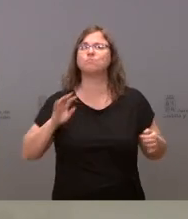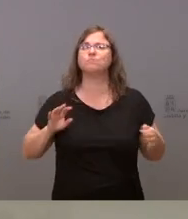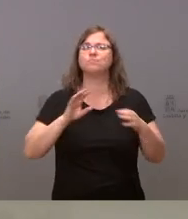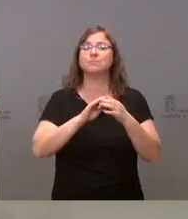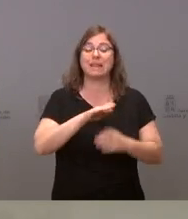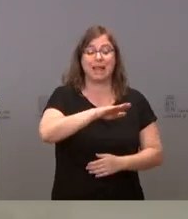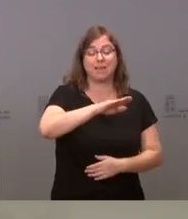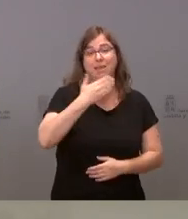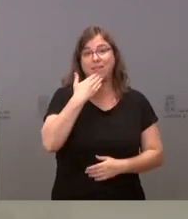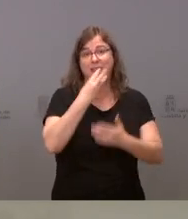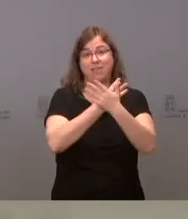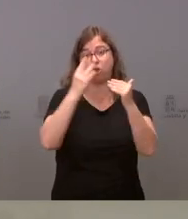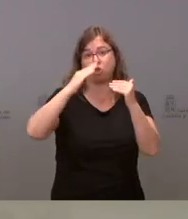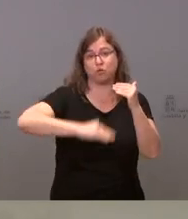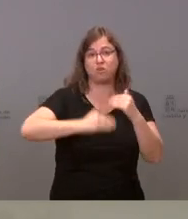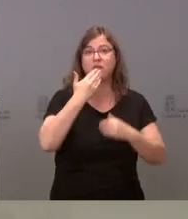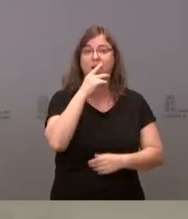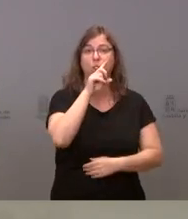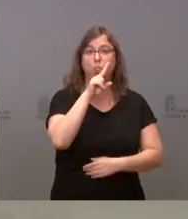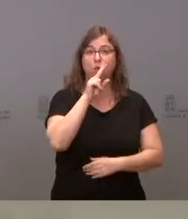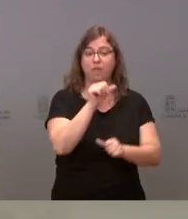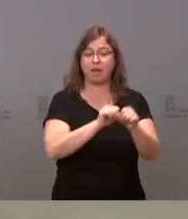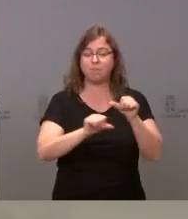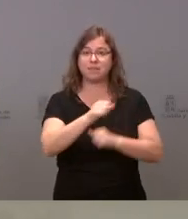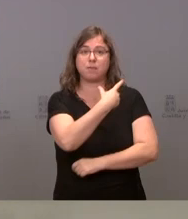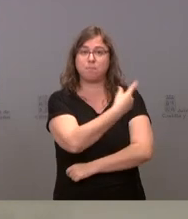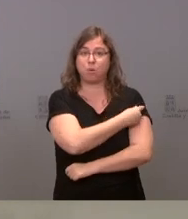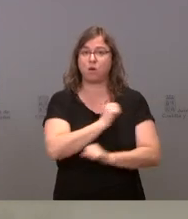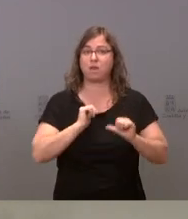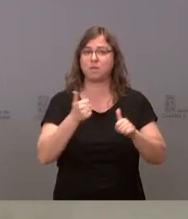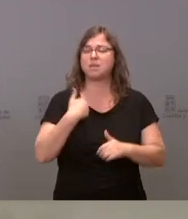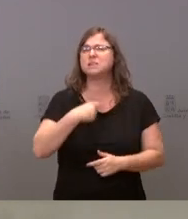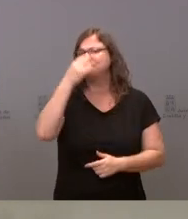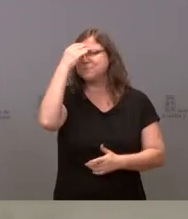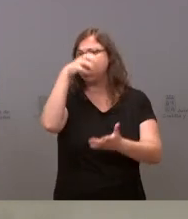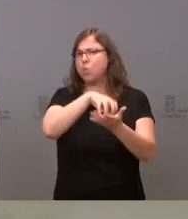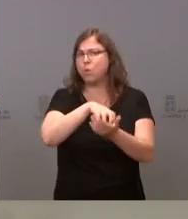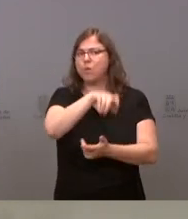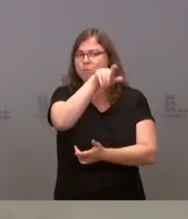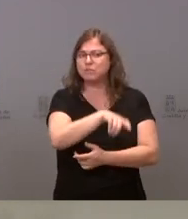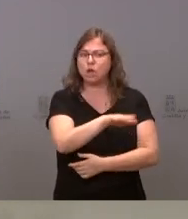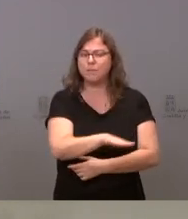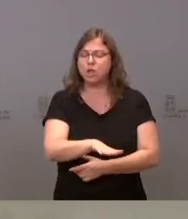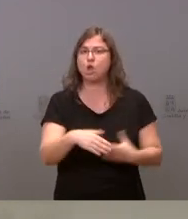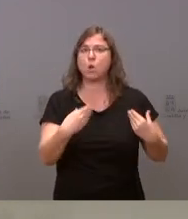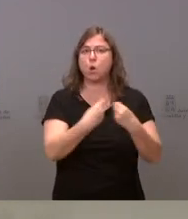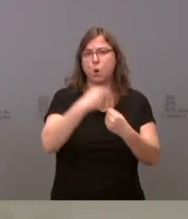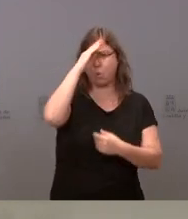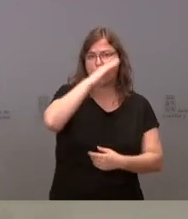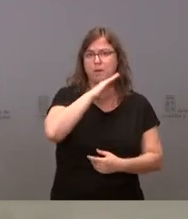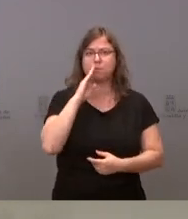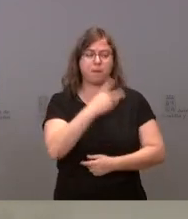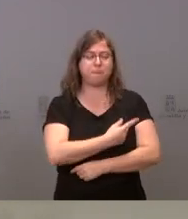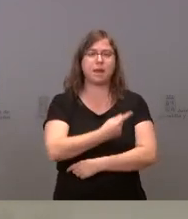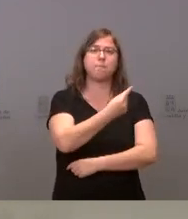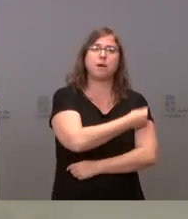los menores que ha comenzado, de los menores a partir de 12 años. Tenía dudas de, no sé si estos menores deben ir acompañados de sus progenitores o tutores cuando